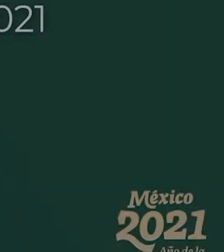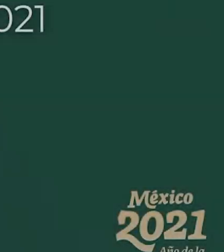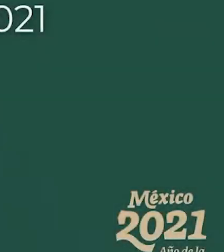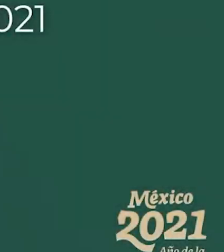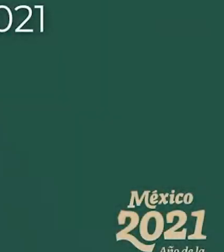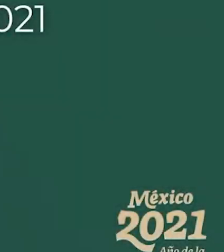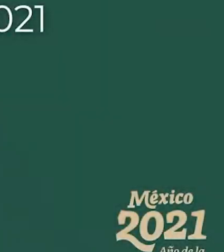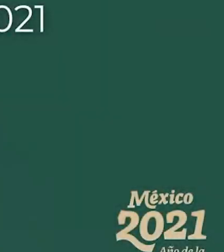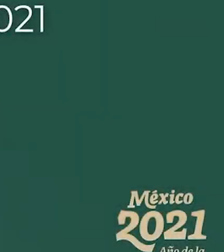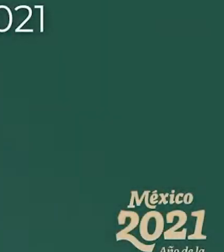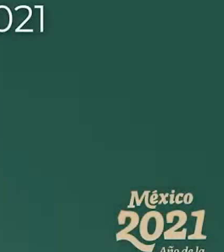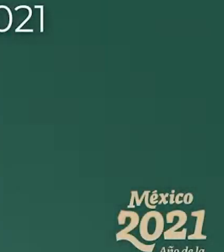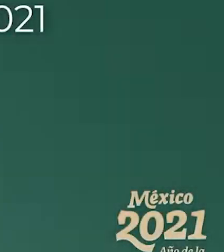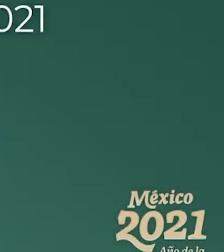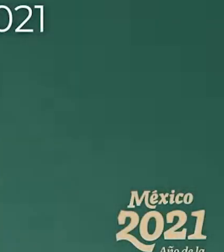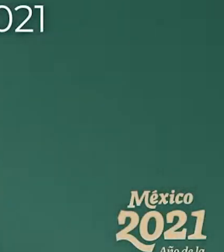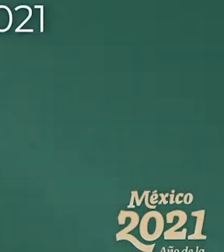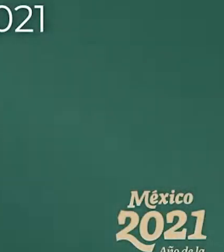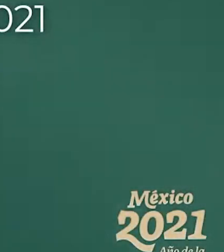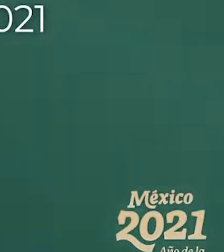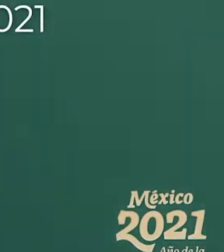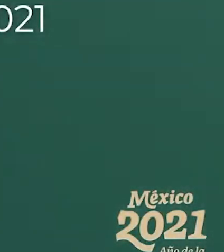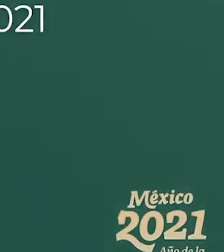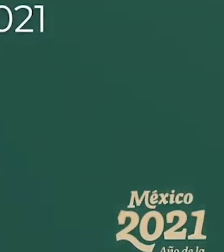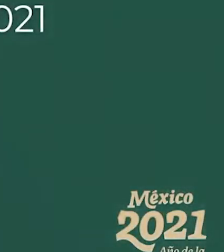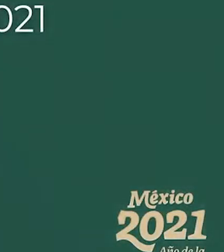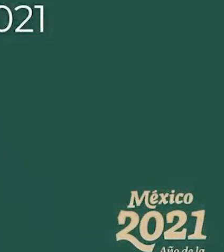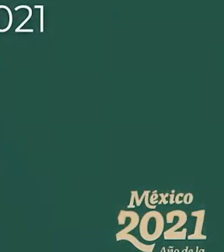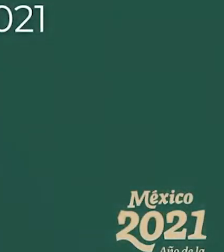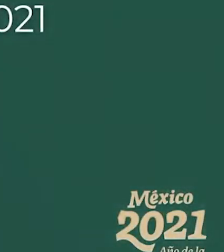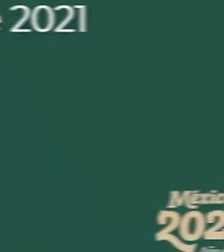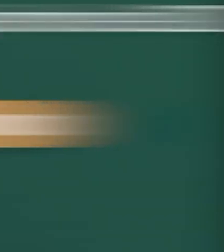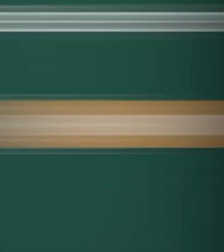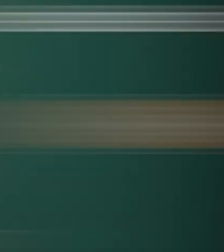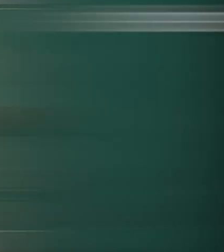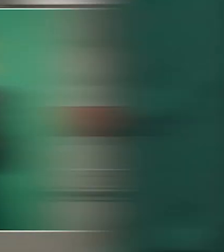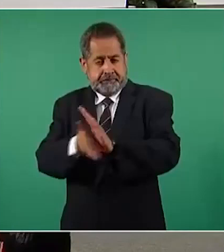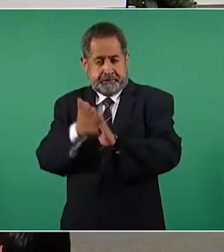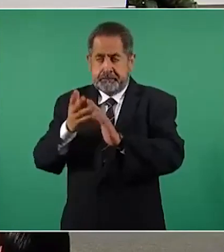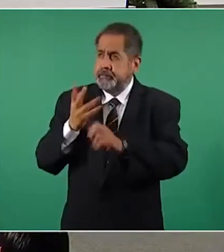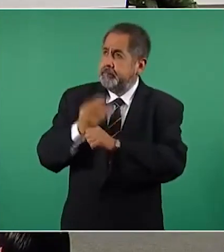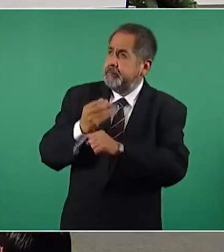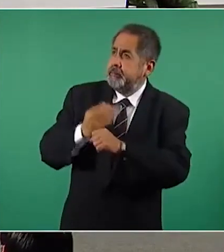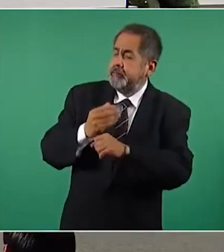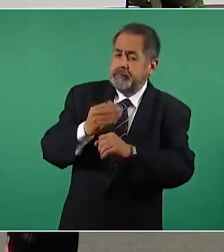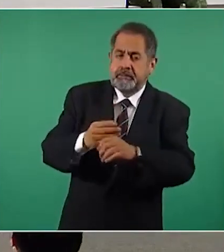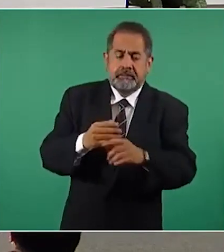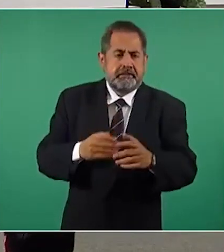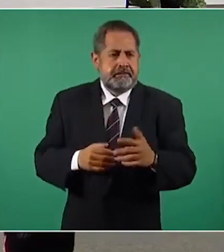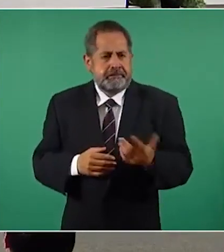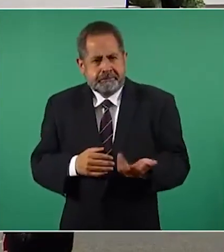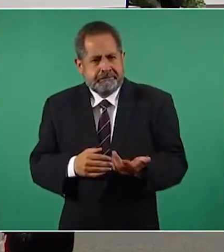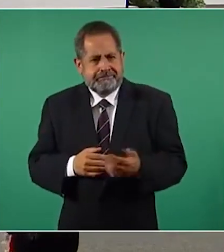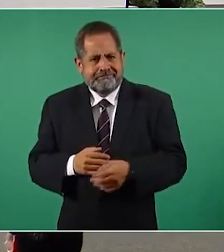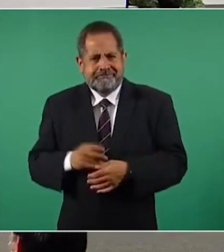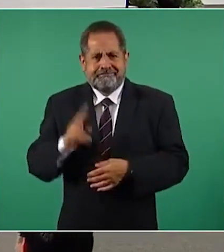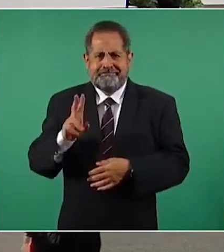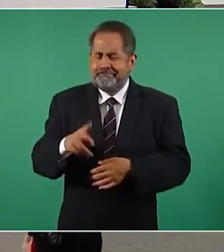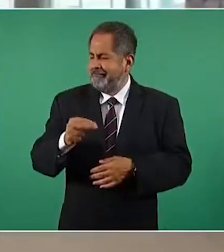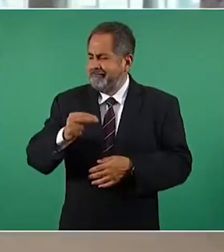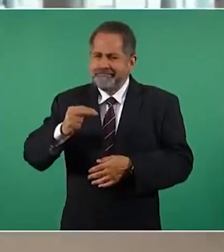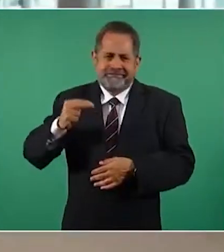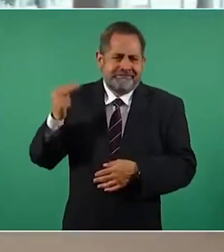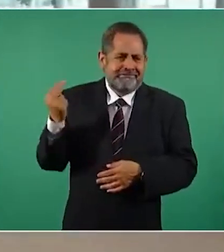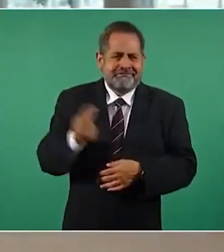Estos fueron los temas más destacados de la mañanera de este viernes 10 de septiembre. El presidente López Obrador habló de los